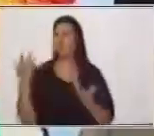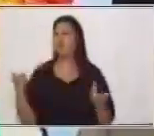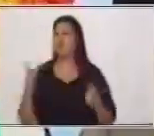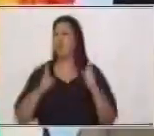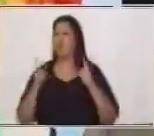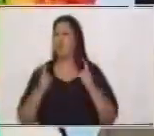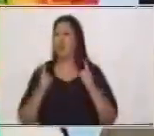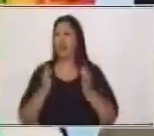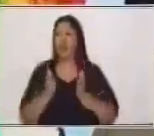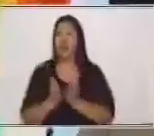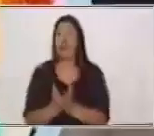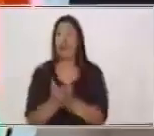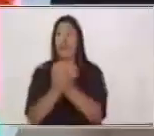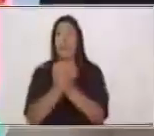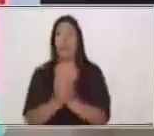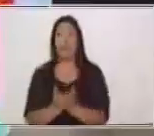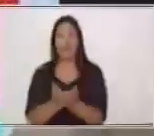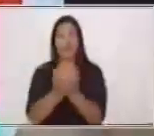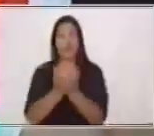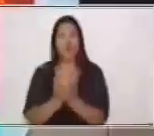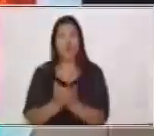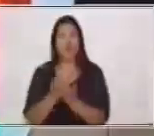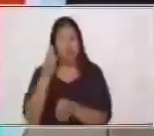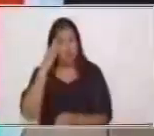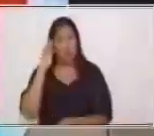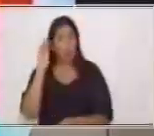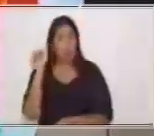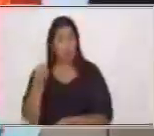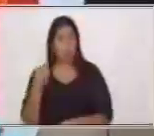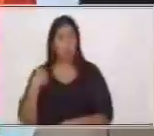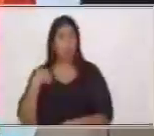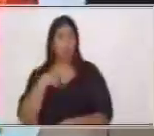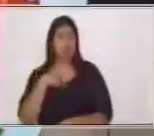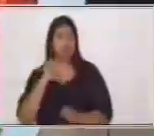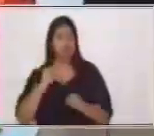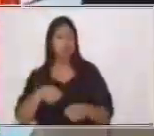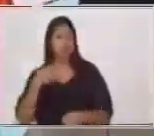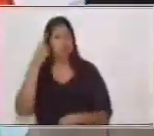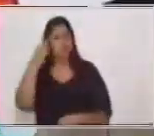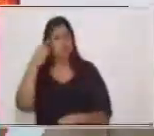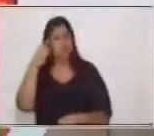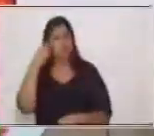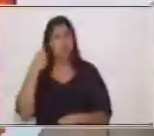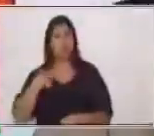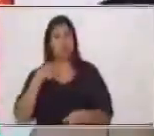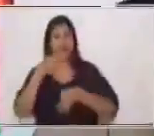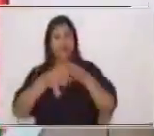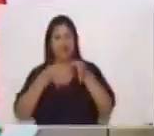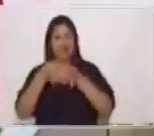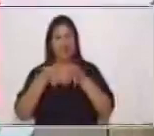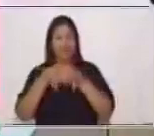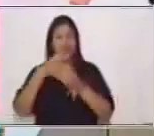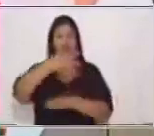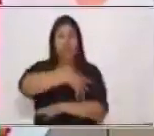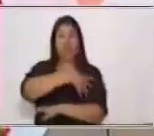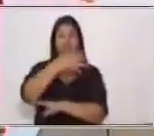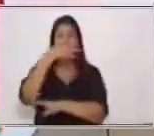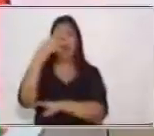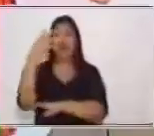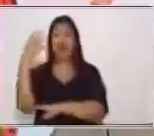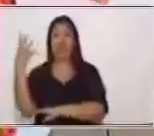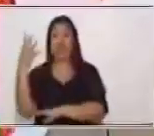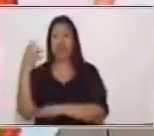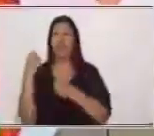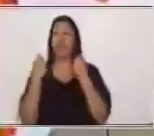o un arca. Porque podemos agregar también, como ya les expliqué, que el arco iris lo conocemos como un fenómeno